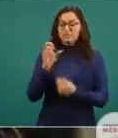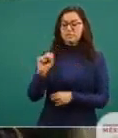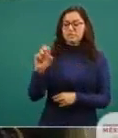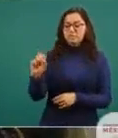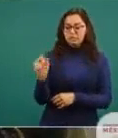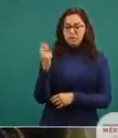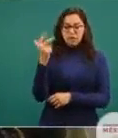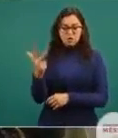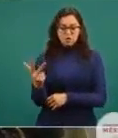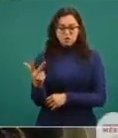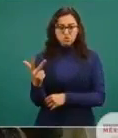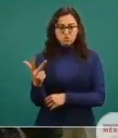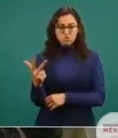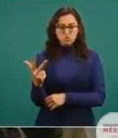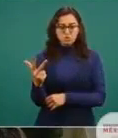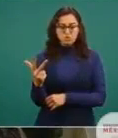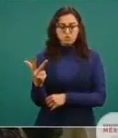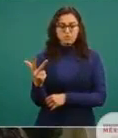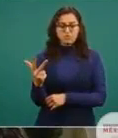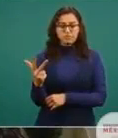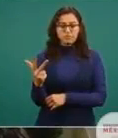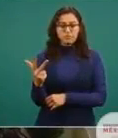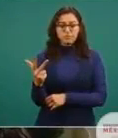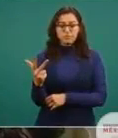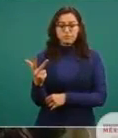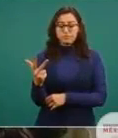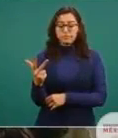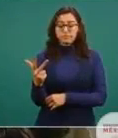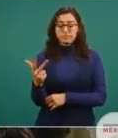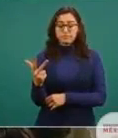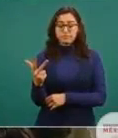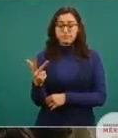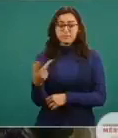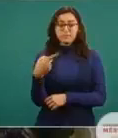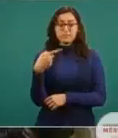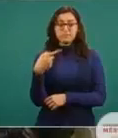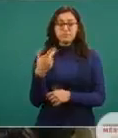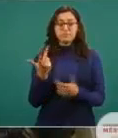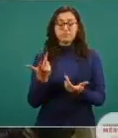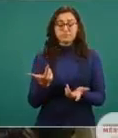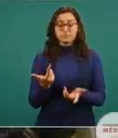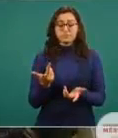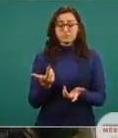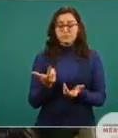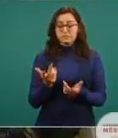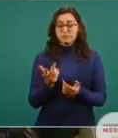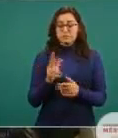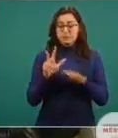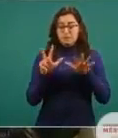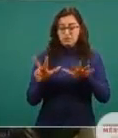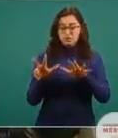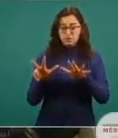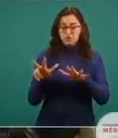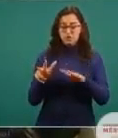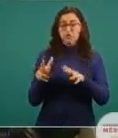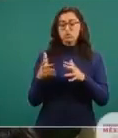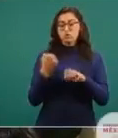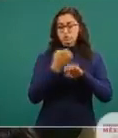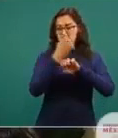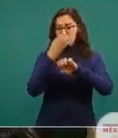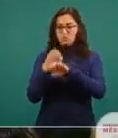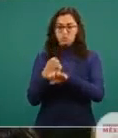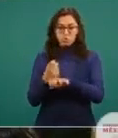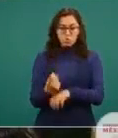en 18 estados hubo cuando menos un homicidio, en 18.